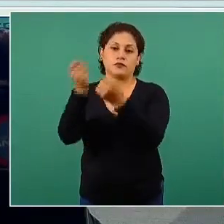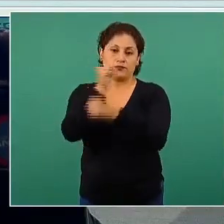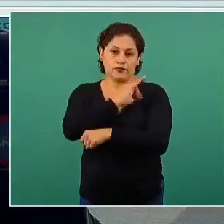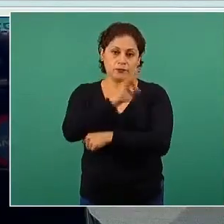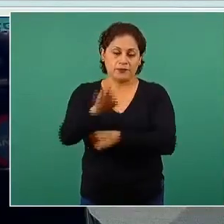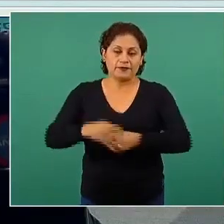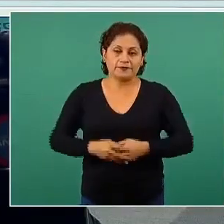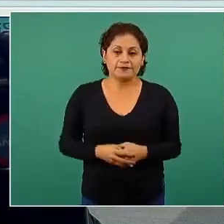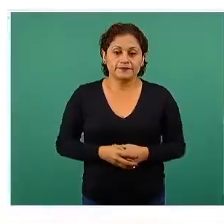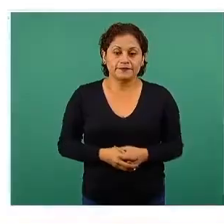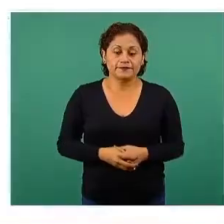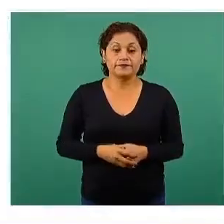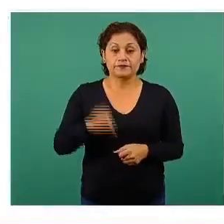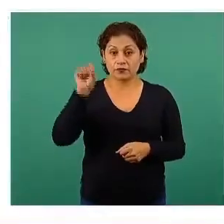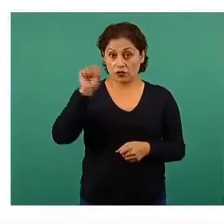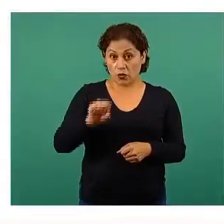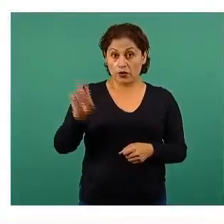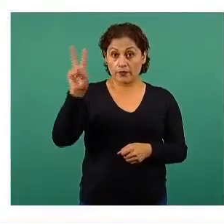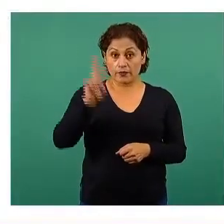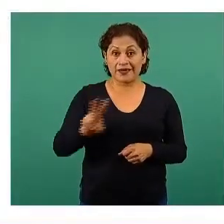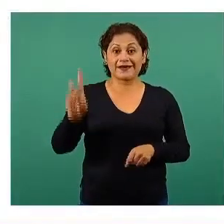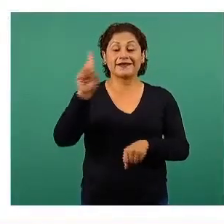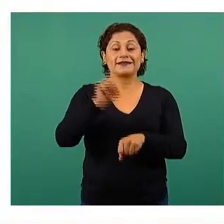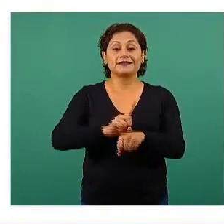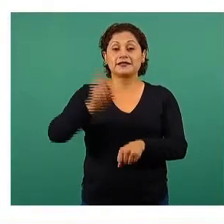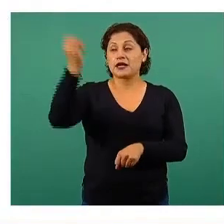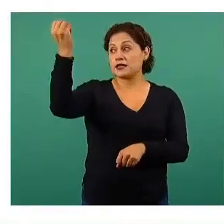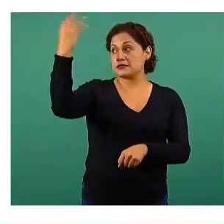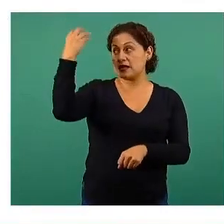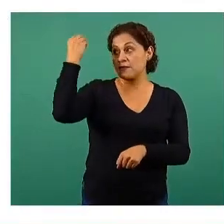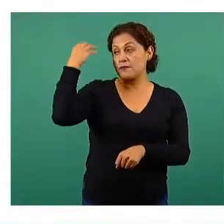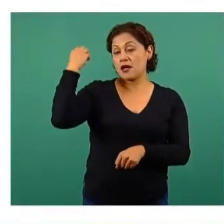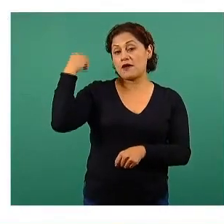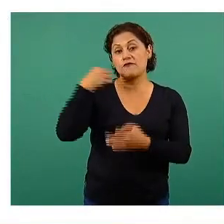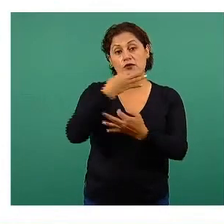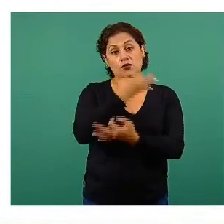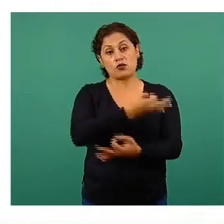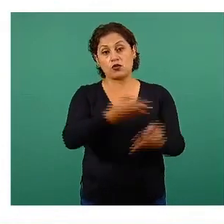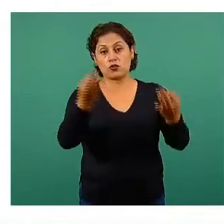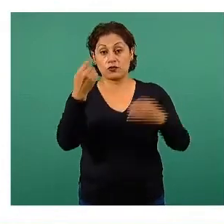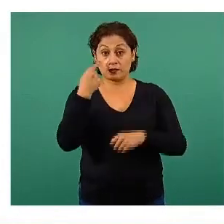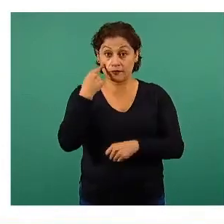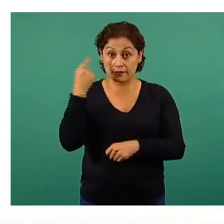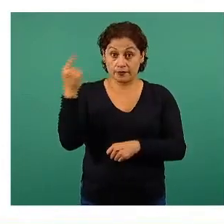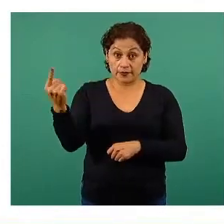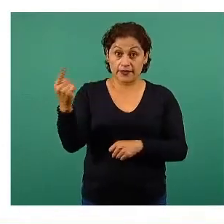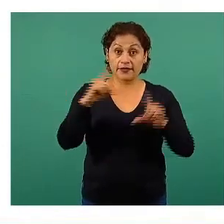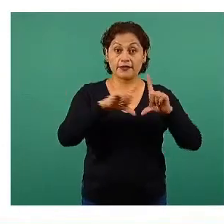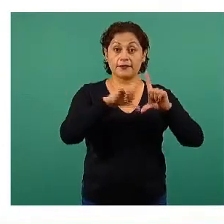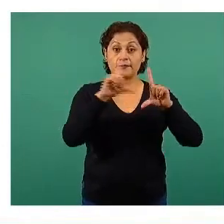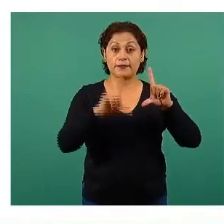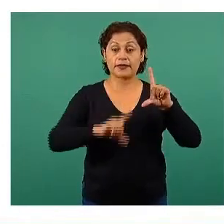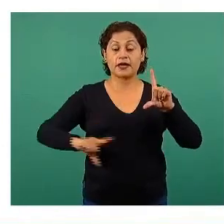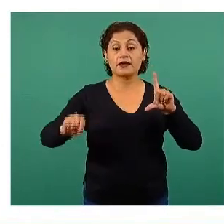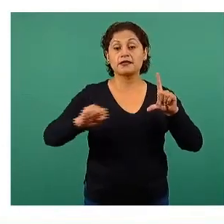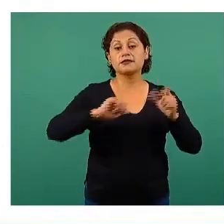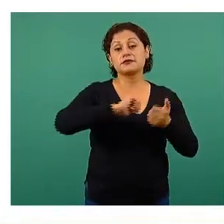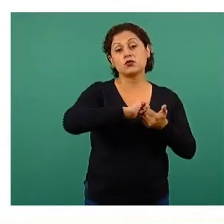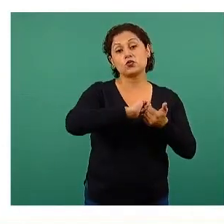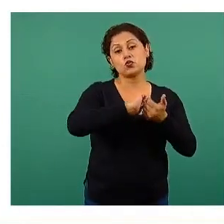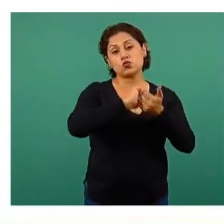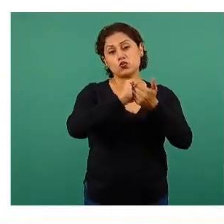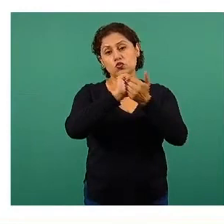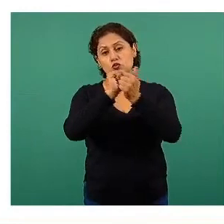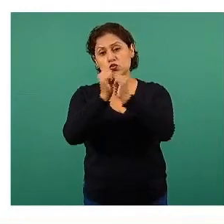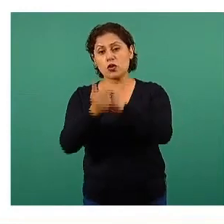Hoy es viernes de semáforo, el país poco a poco se pinta de verde, los indicadores van en